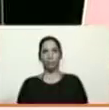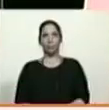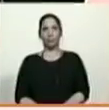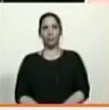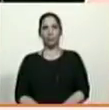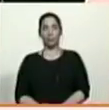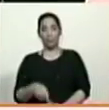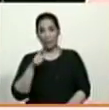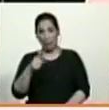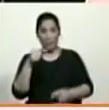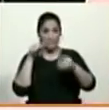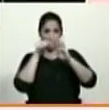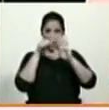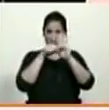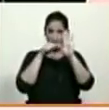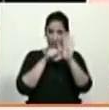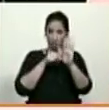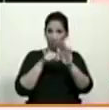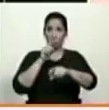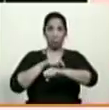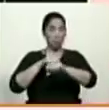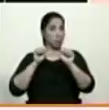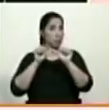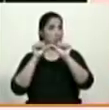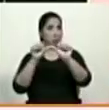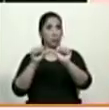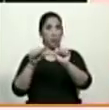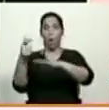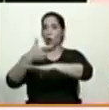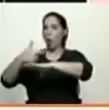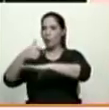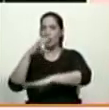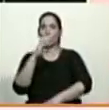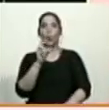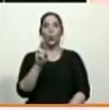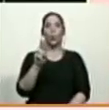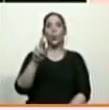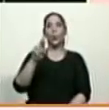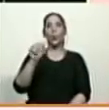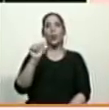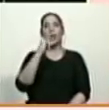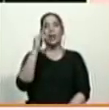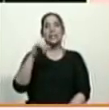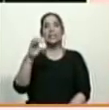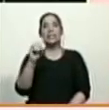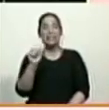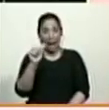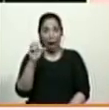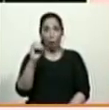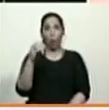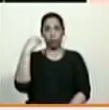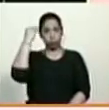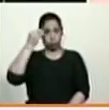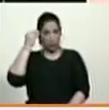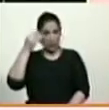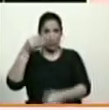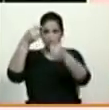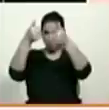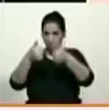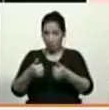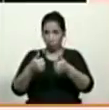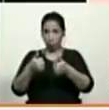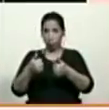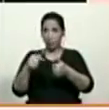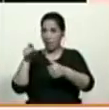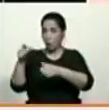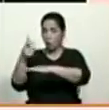indefinidos hasta tanto el gobierno de Curazao no retome las indéresis, hasta tanto el gobierno de Curazao no se apegue